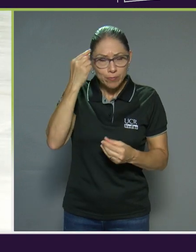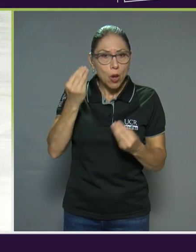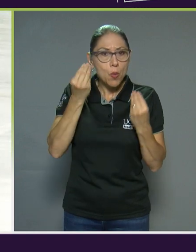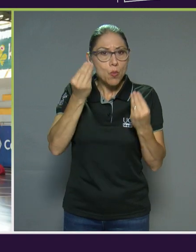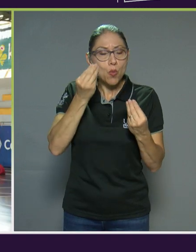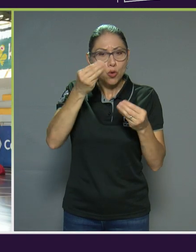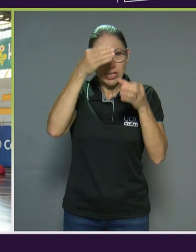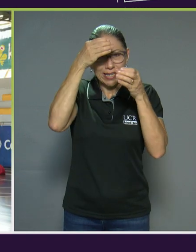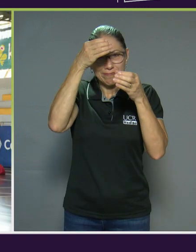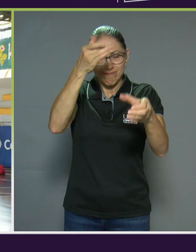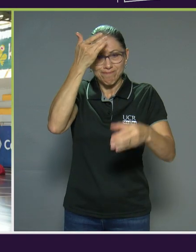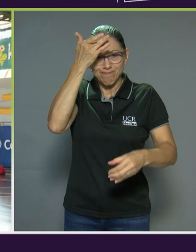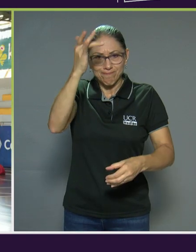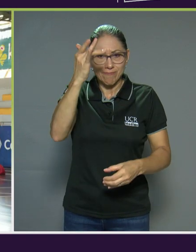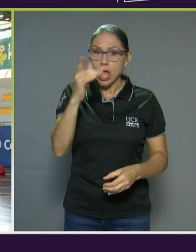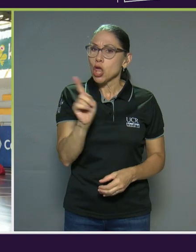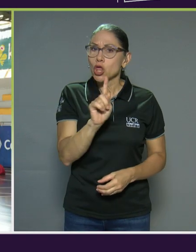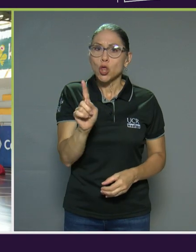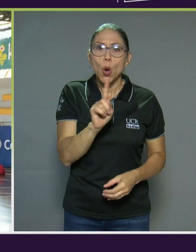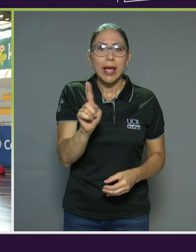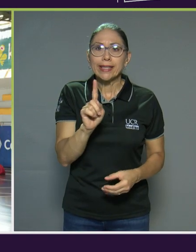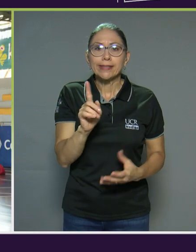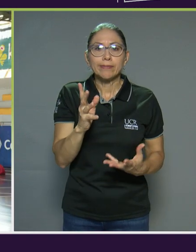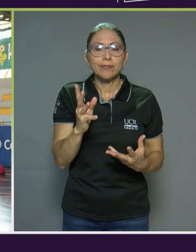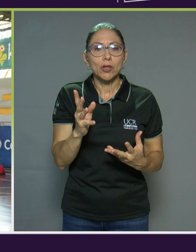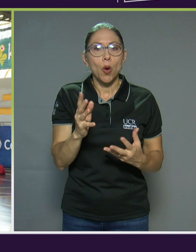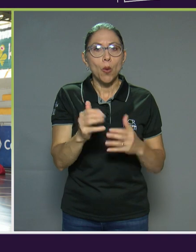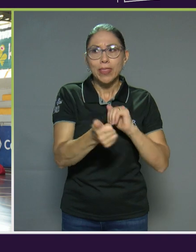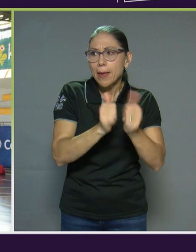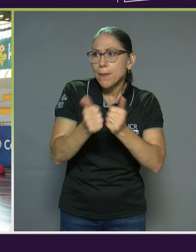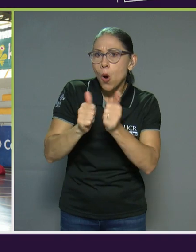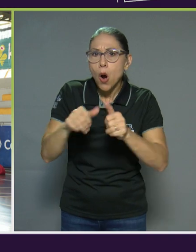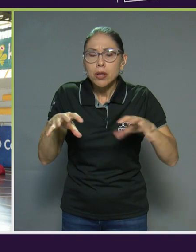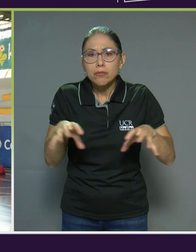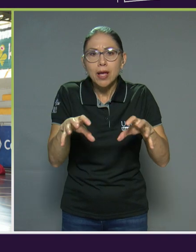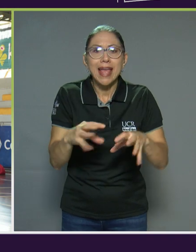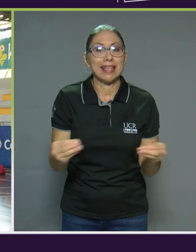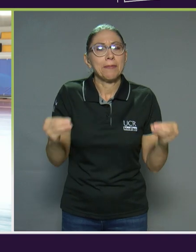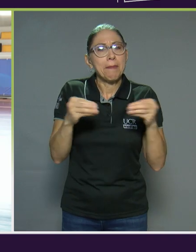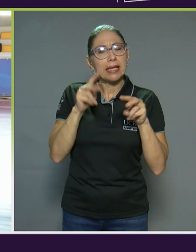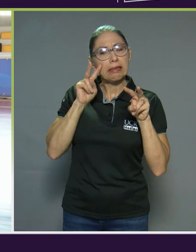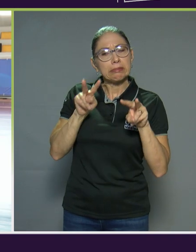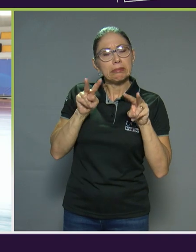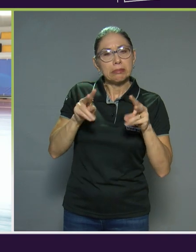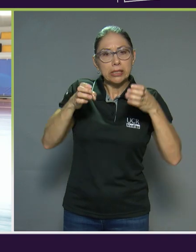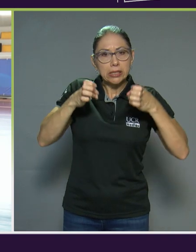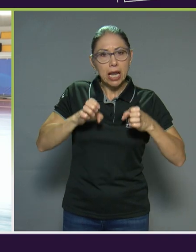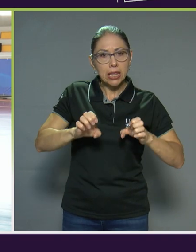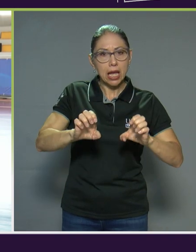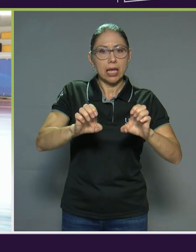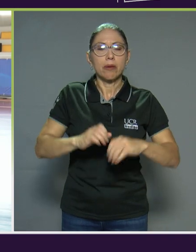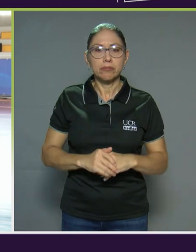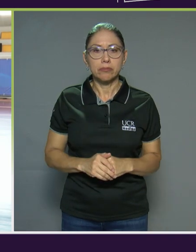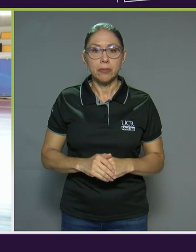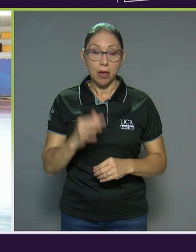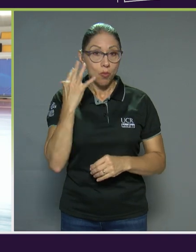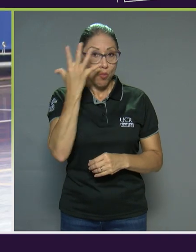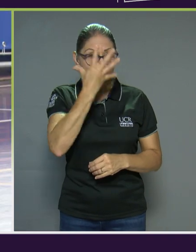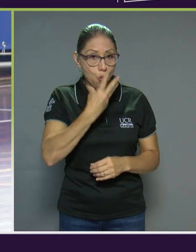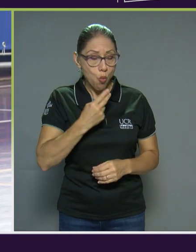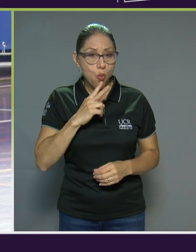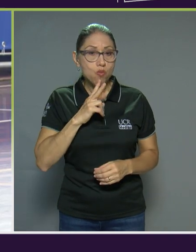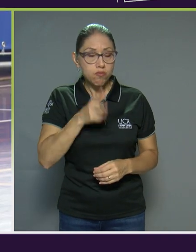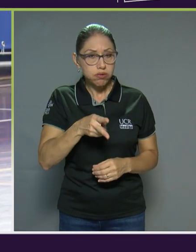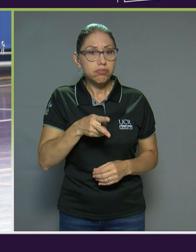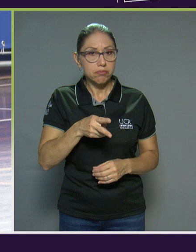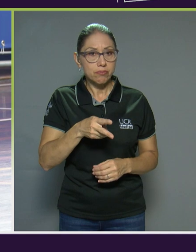porque no es tanto de, digamos, el deporte en sí, sino es como más de estrategia. Es bastante bonito, realidad, está bastante bonito,